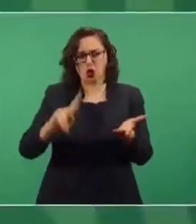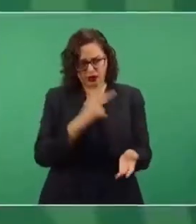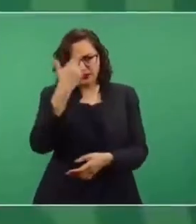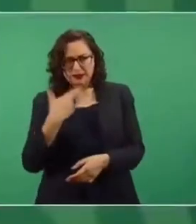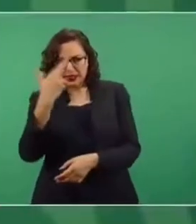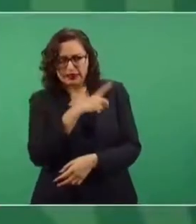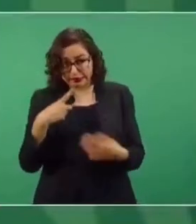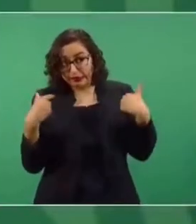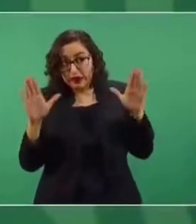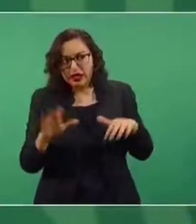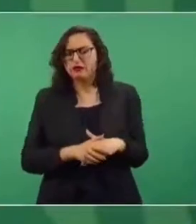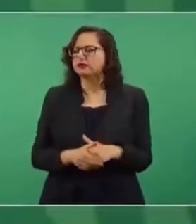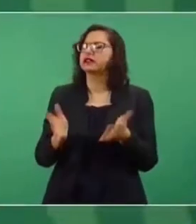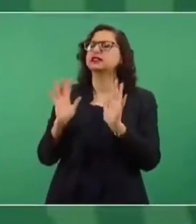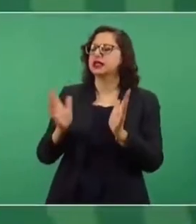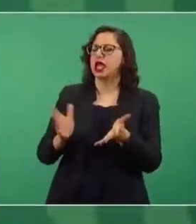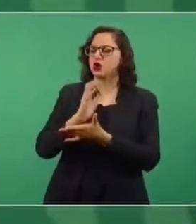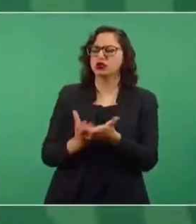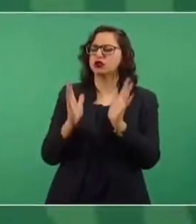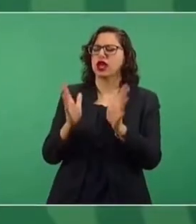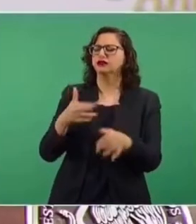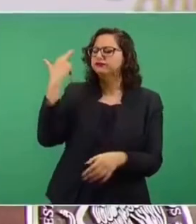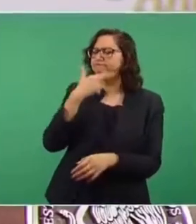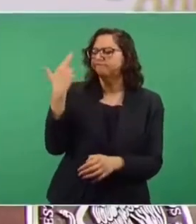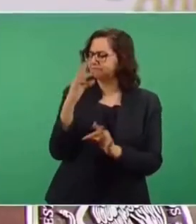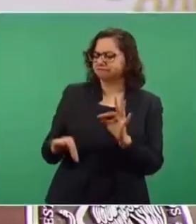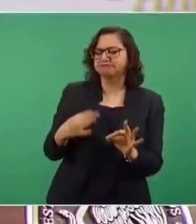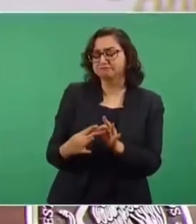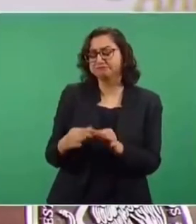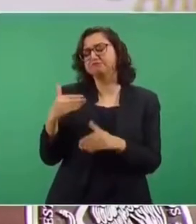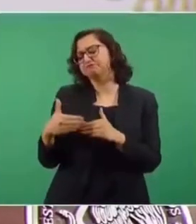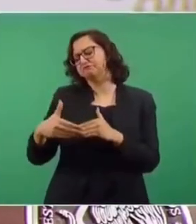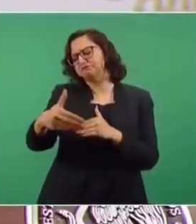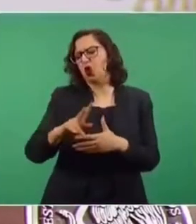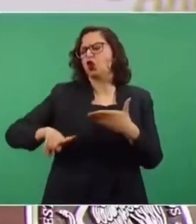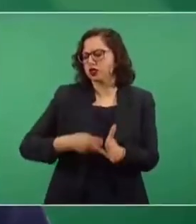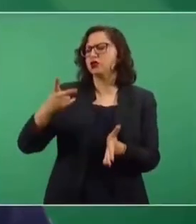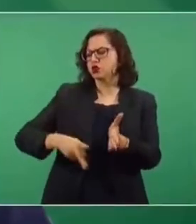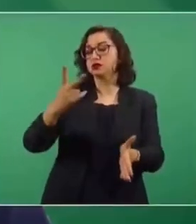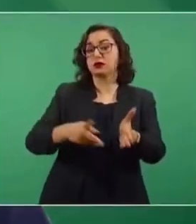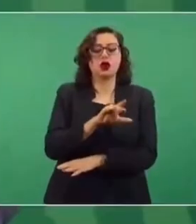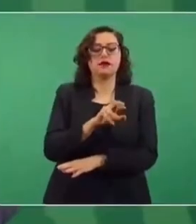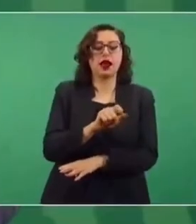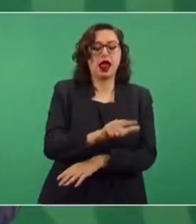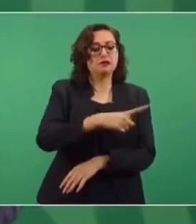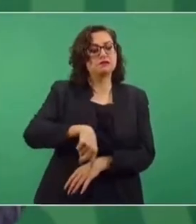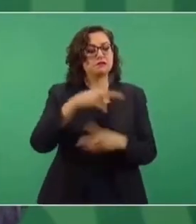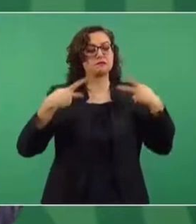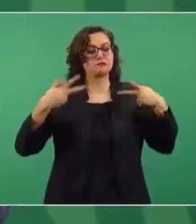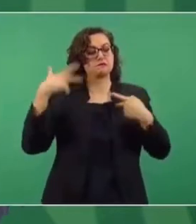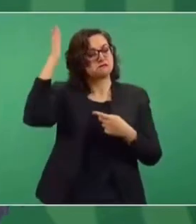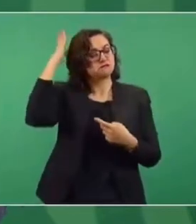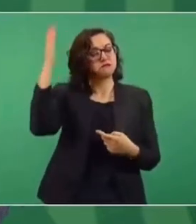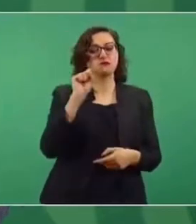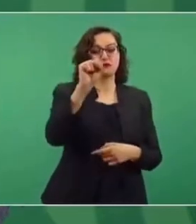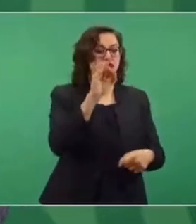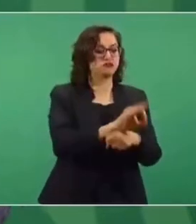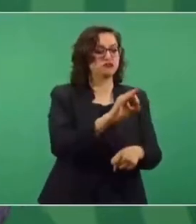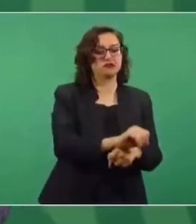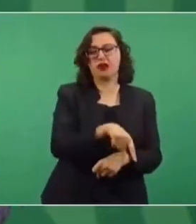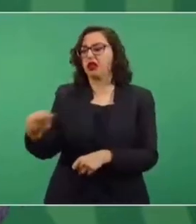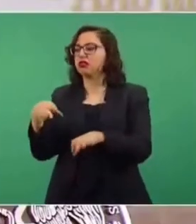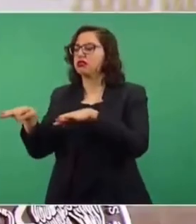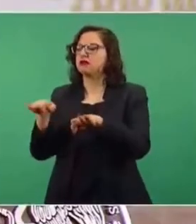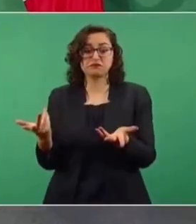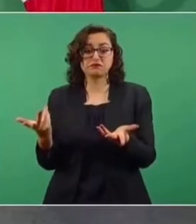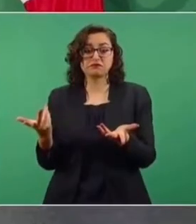Ya se hizo y hay que seguir haciendo estas revisiones sin afectar los derechos de los trabajadores. En el caso de Pemex se despedía a los